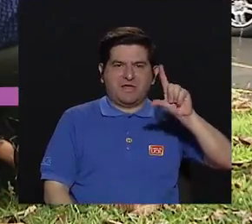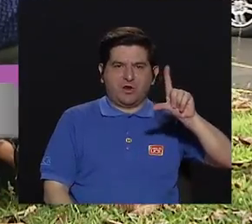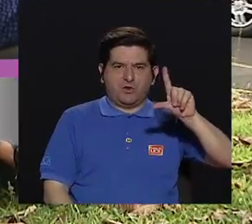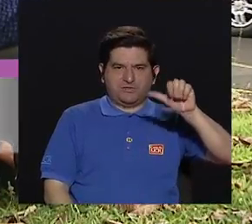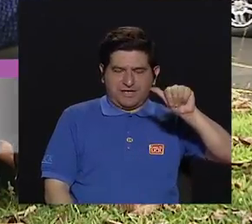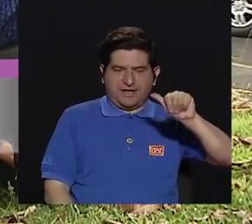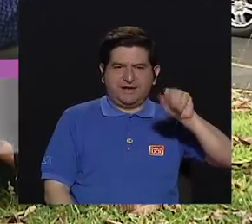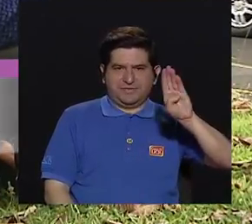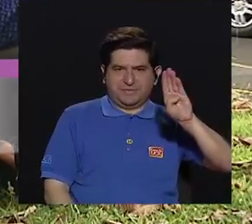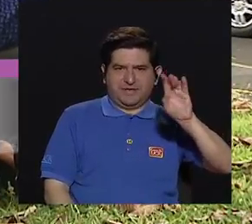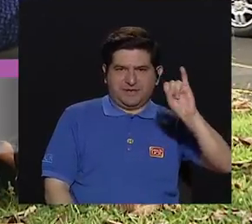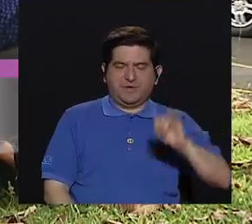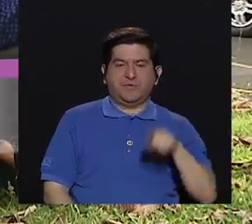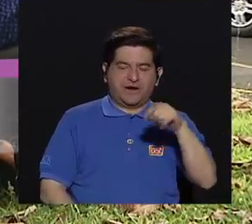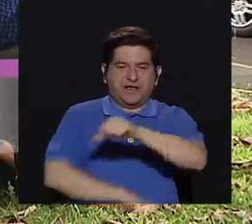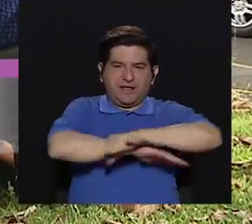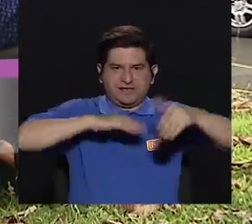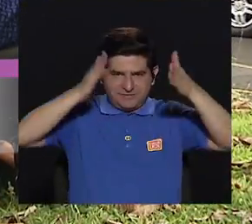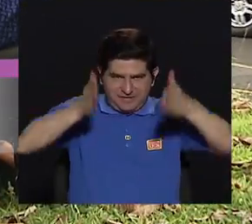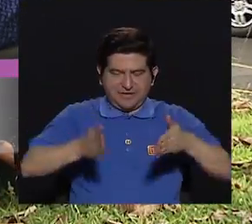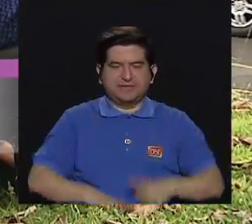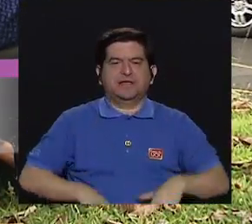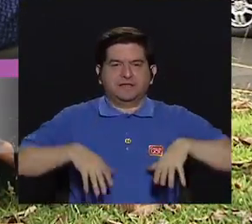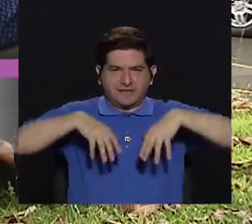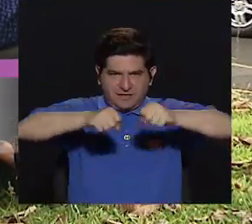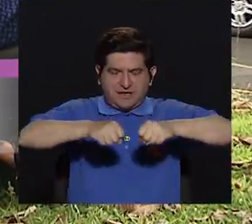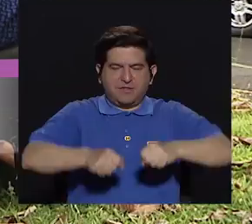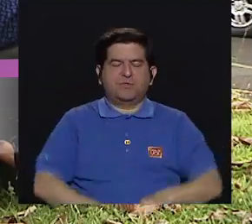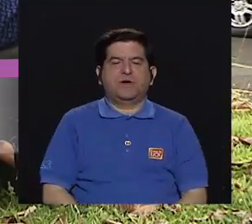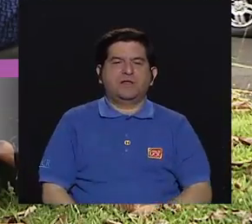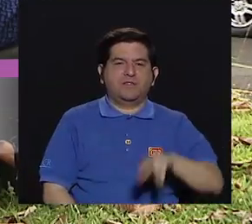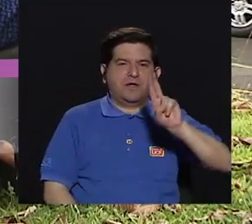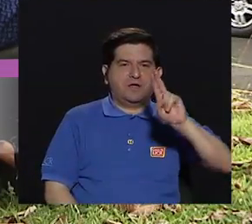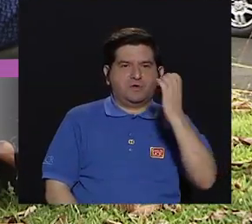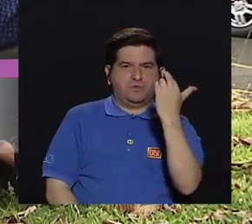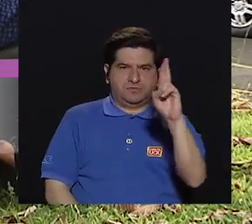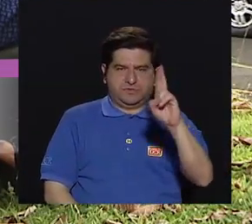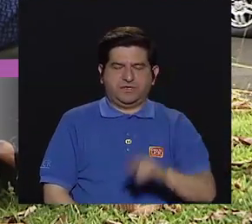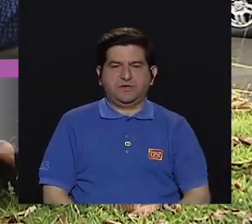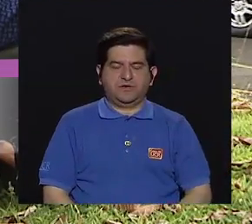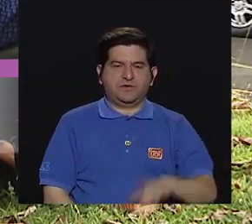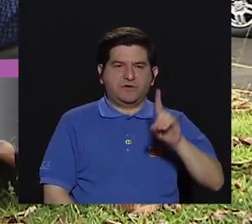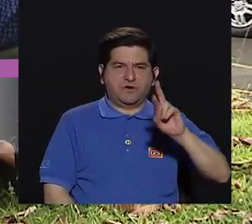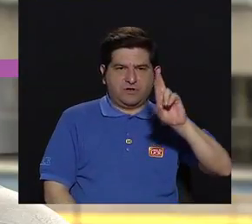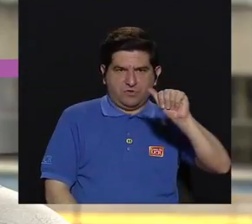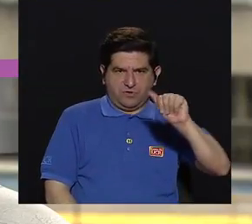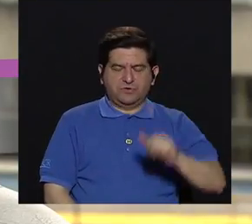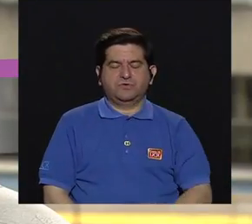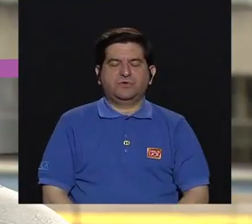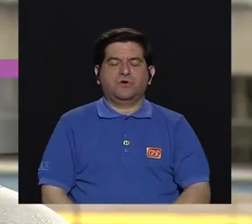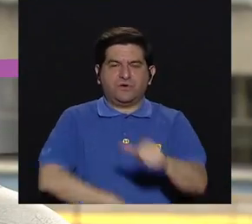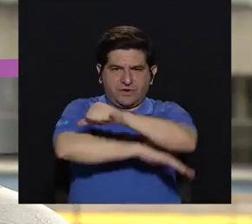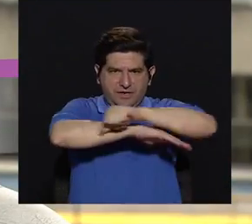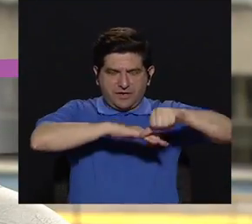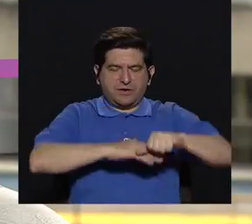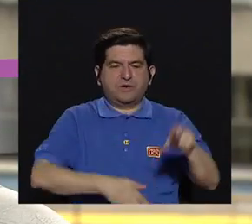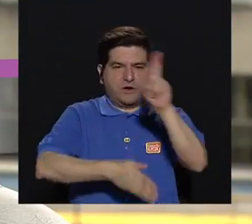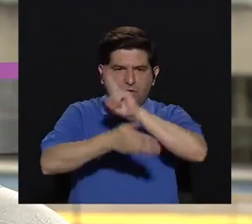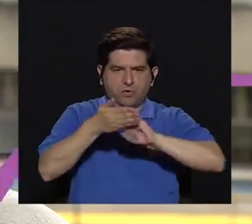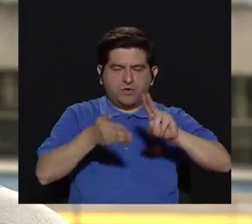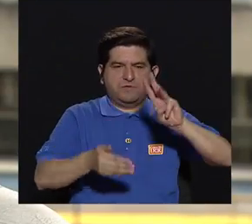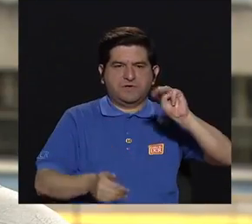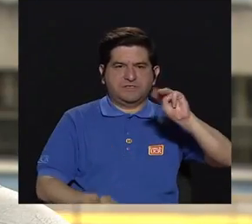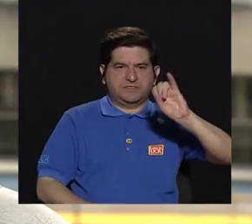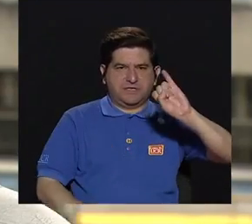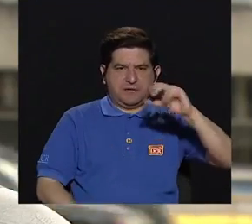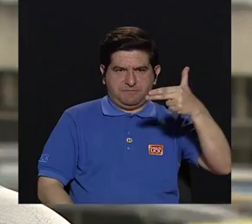Ángeles Barahona Israel. Ella es arquitecta, graduada de la Universidad de Costa Rica, doctora en arquitectura por la Universidad de